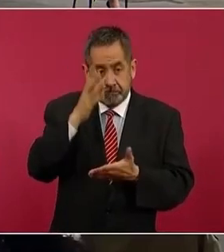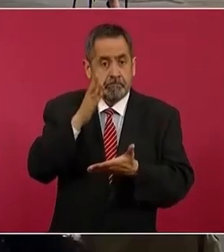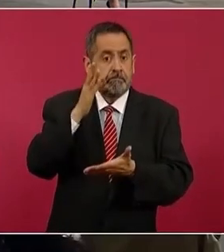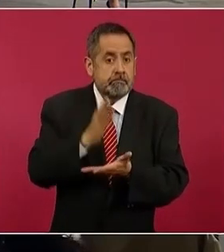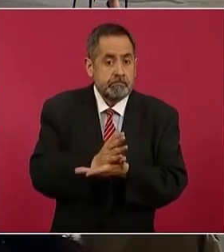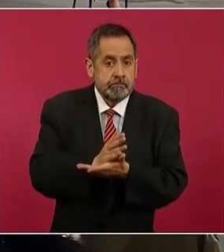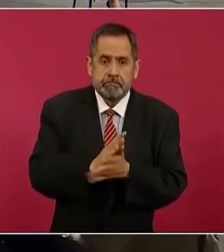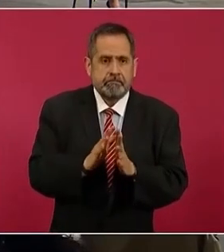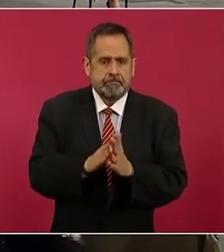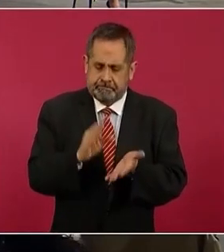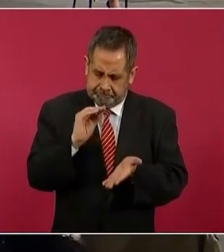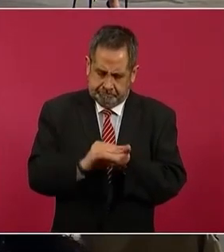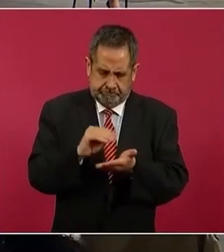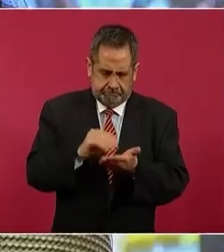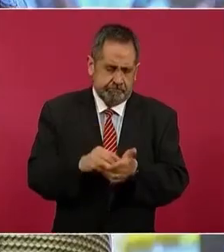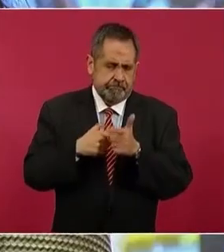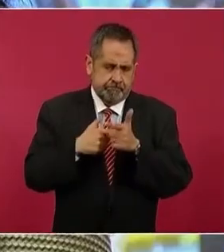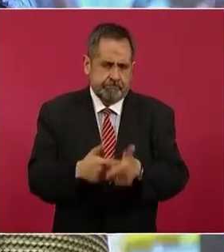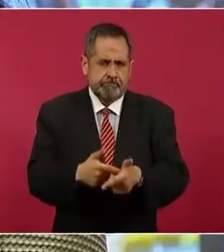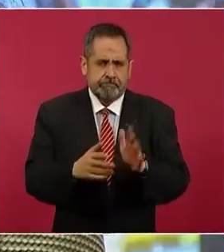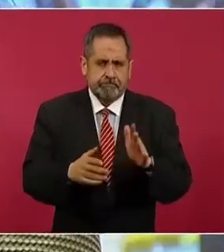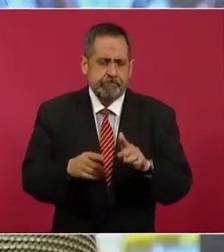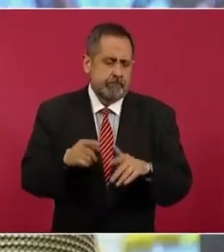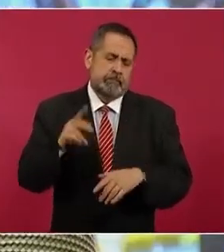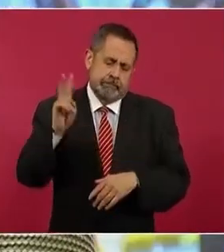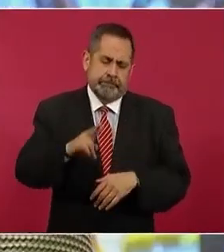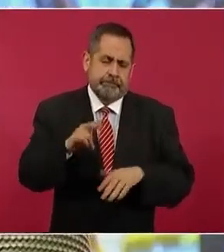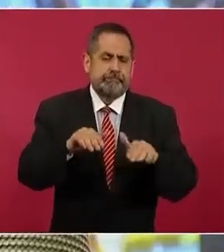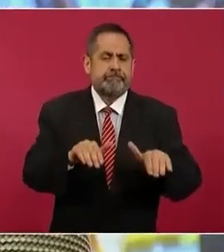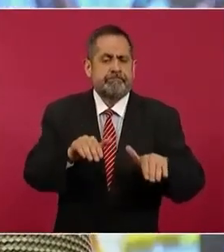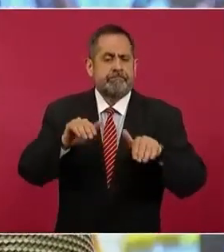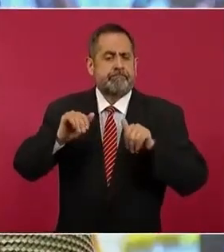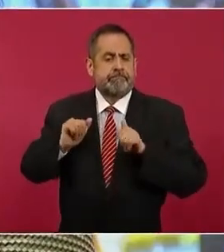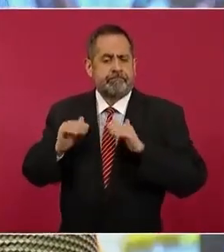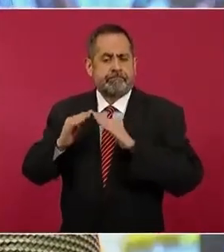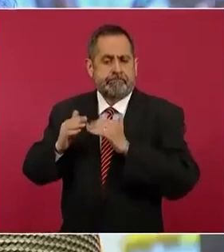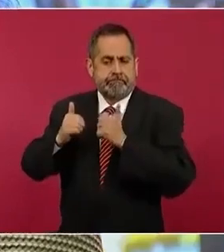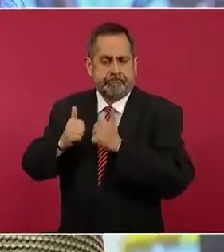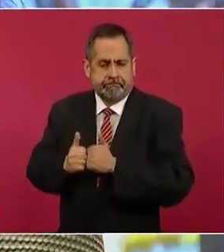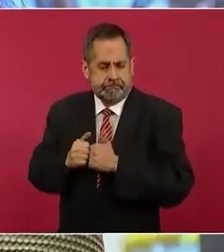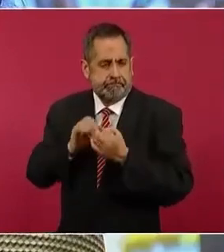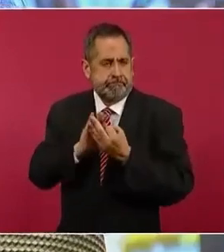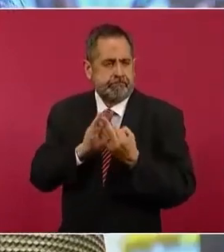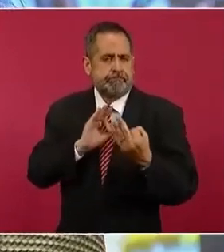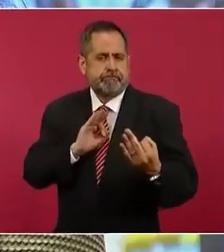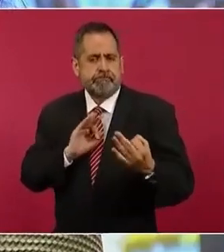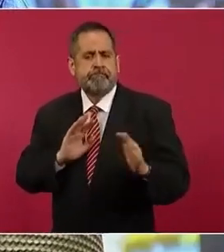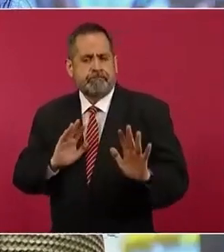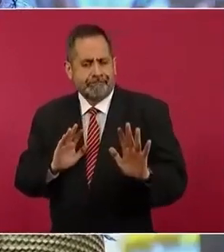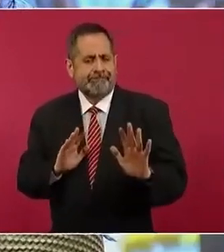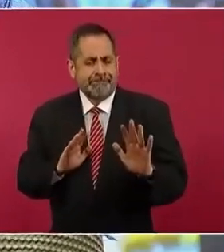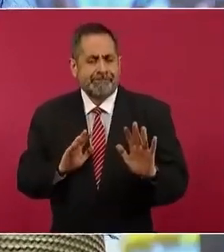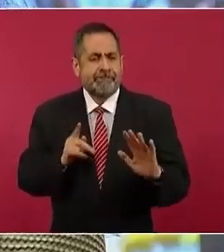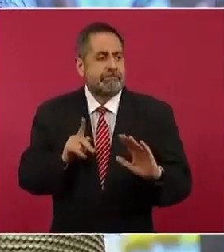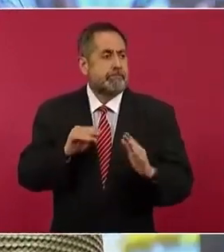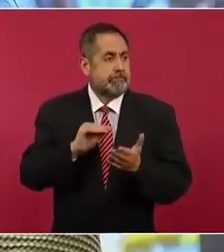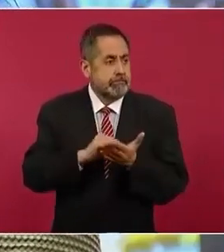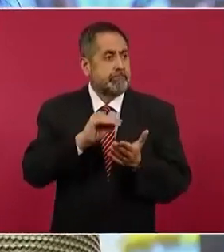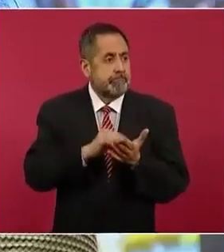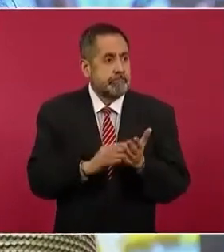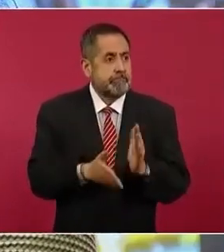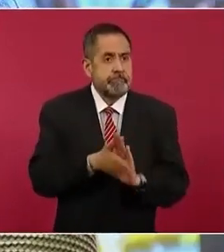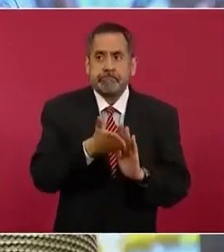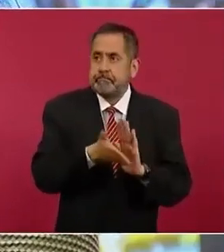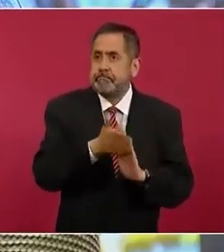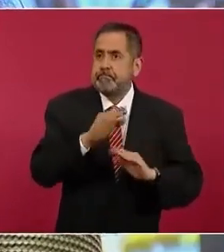Vida Cultural. Claro que nos resguardamos y cuidamos la sana distancia, pero que se siguiera construyendo un proyecto